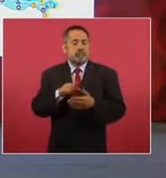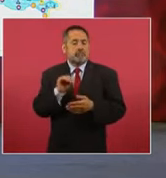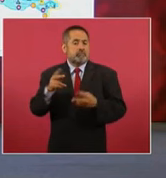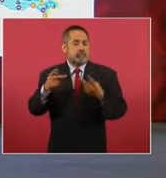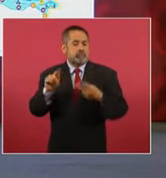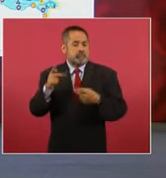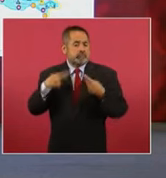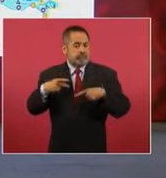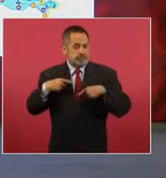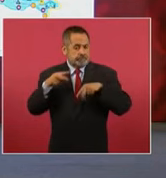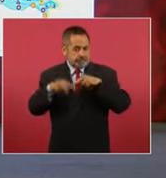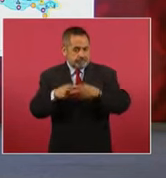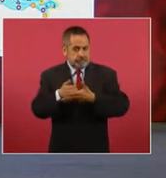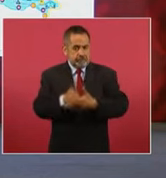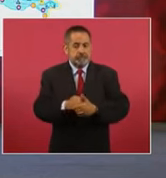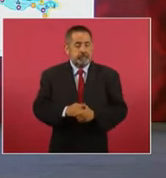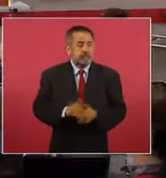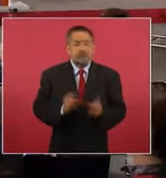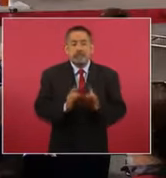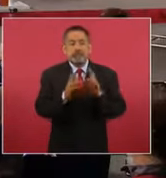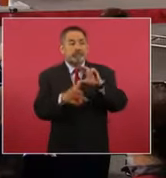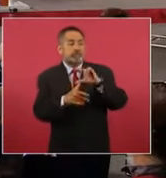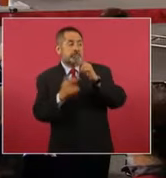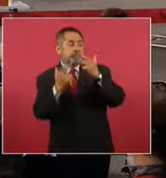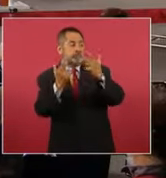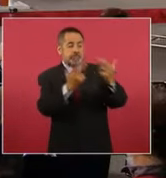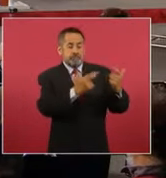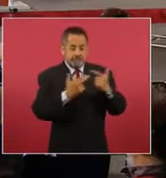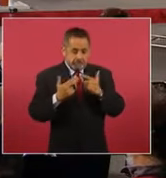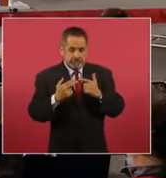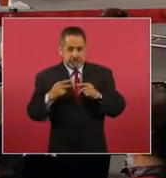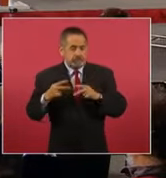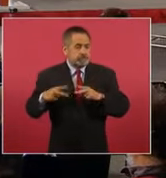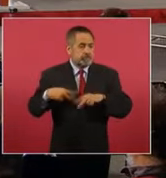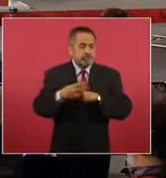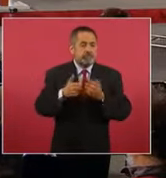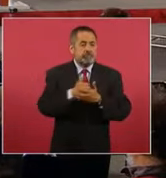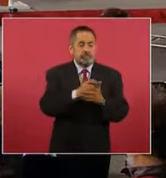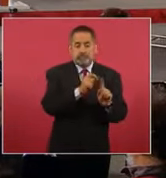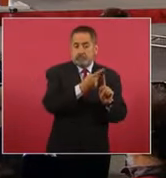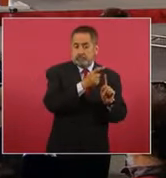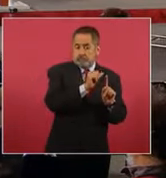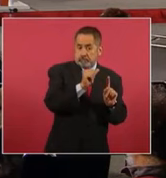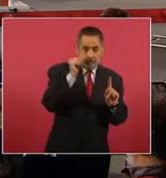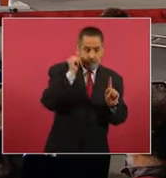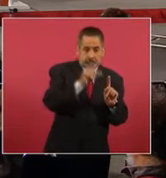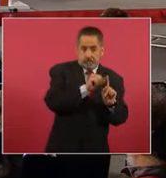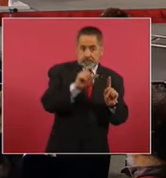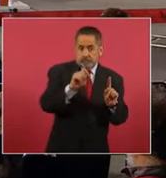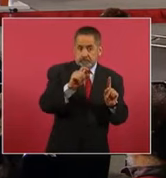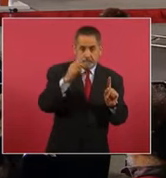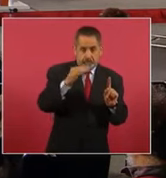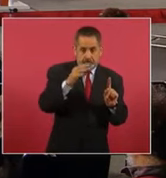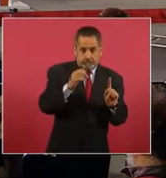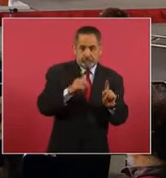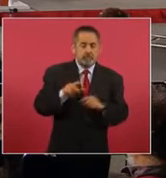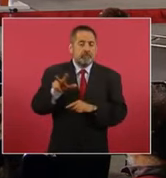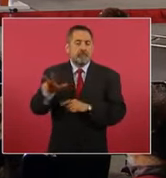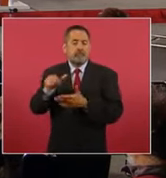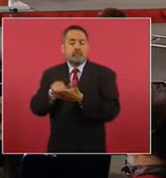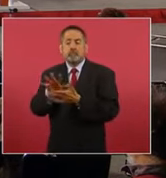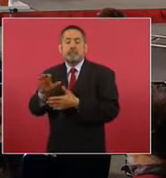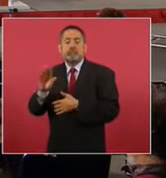elementos. Atención a desastres en este periodo del 21 de abril al 20 de mayo se emplearon 18 mil